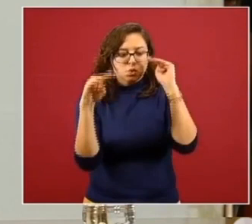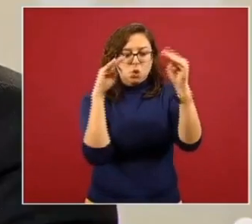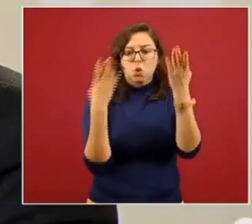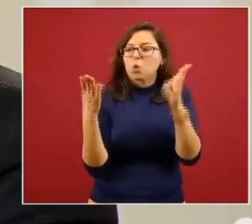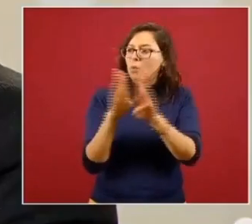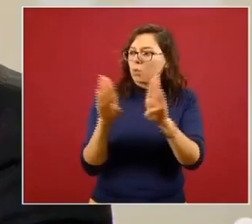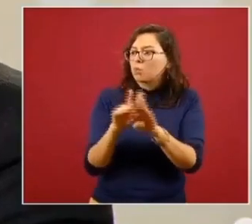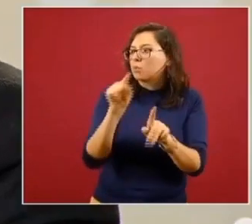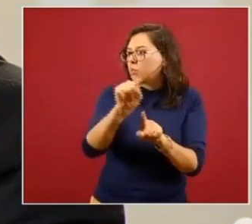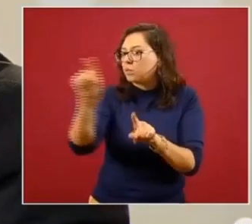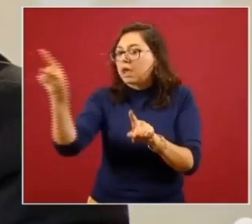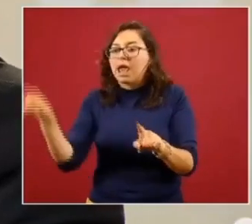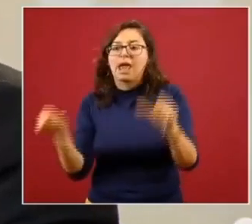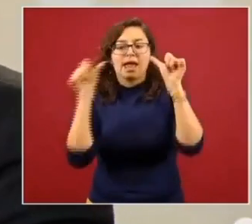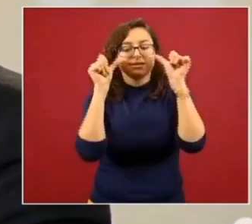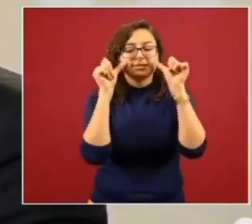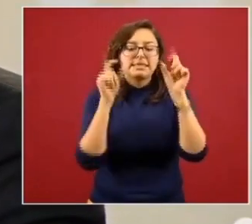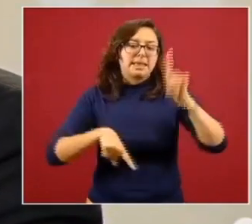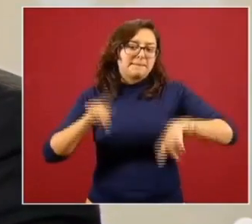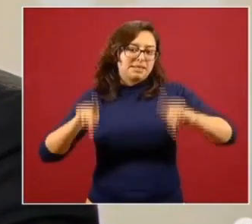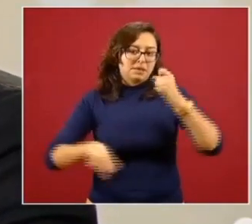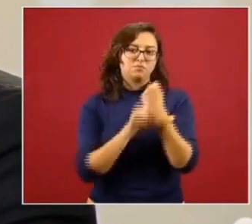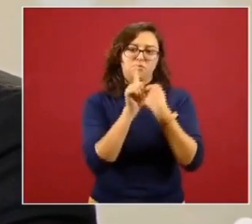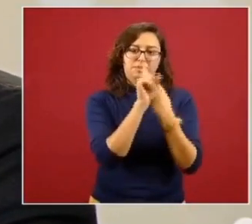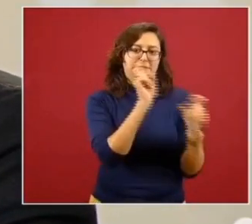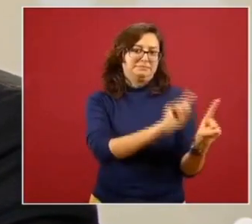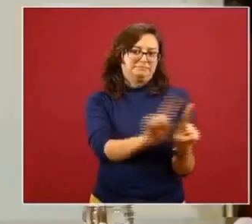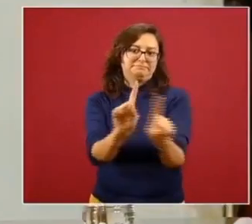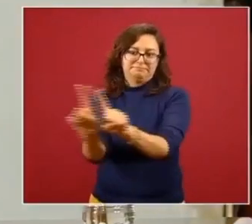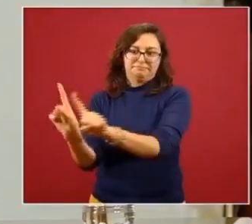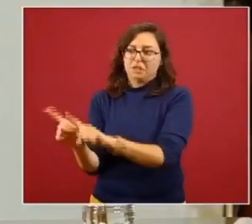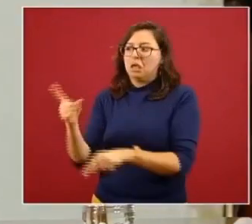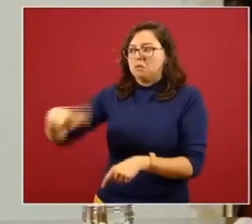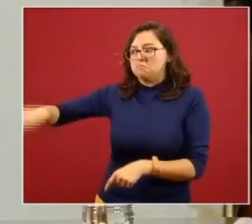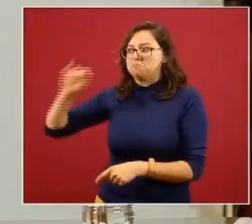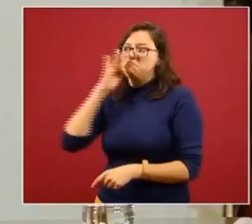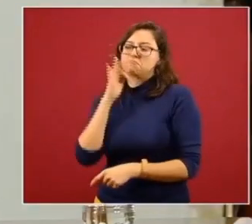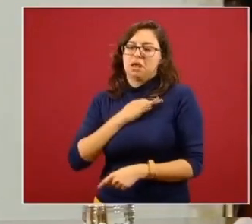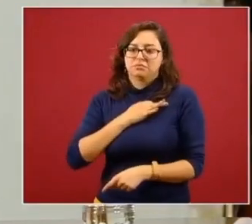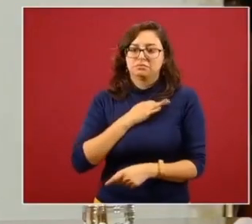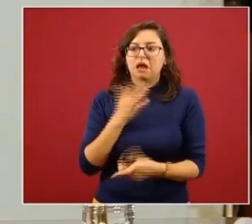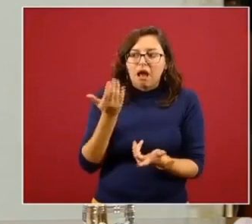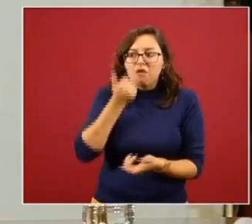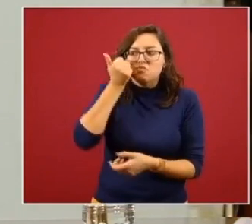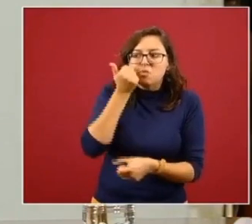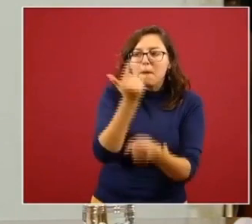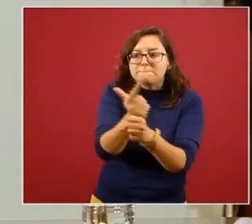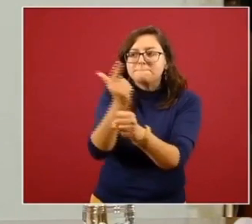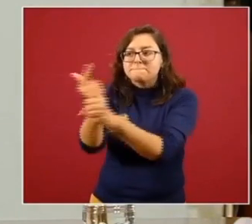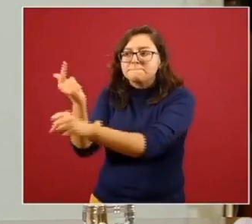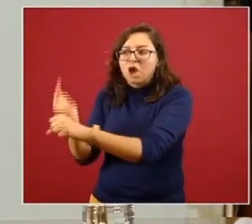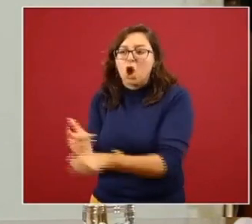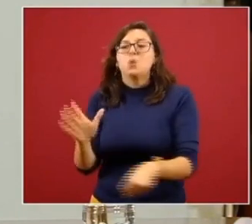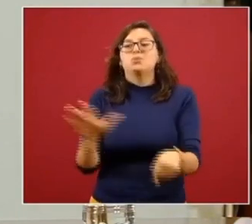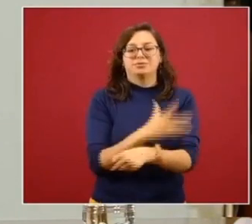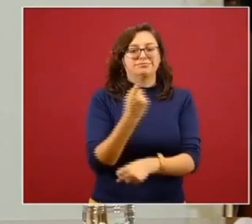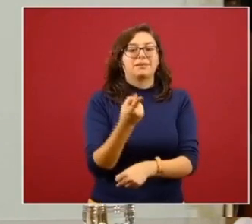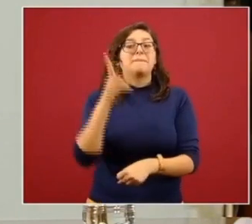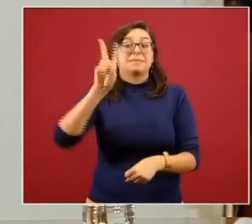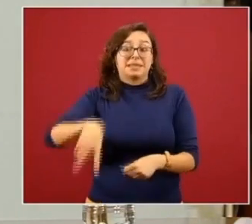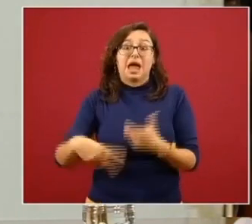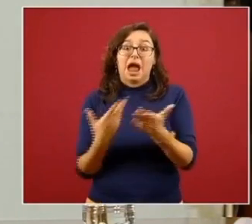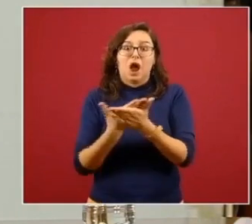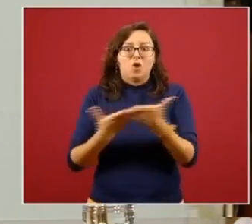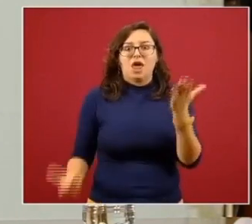se les atienda de acuerdo al problema que puedan detectar con sus alumnos, dado que sí va a ser una nueva manera